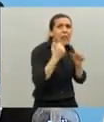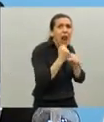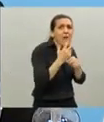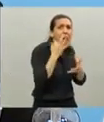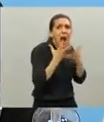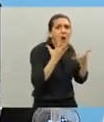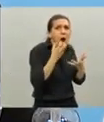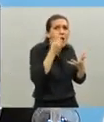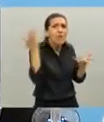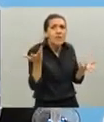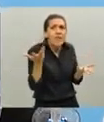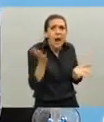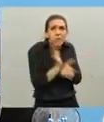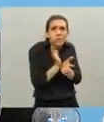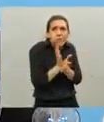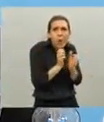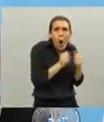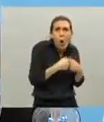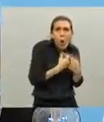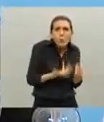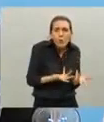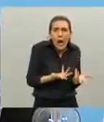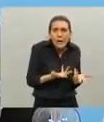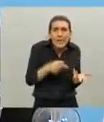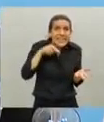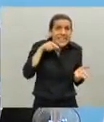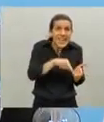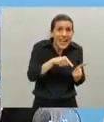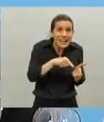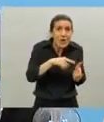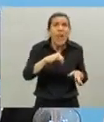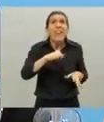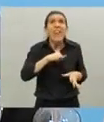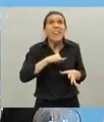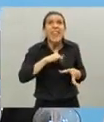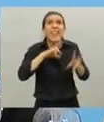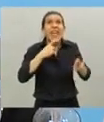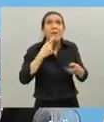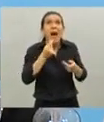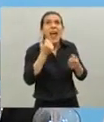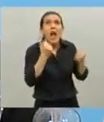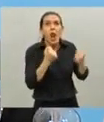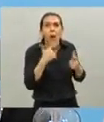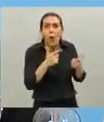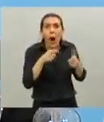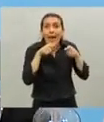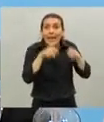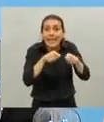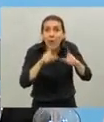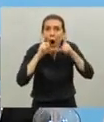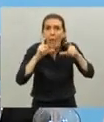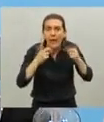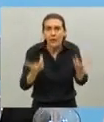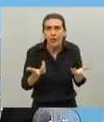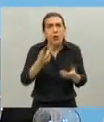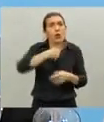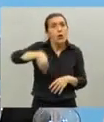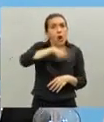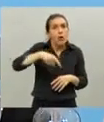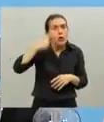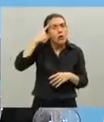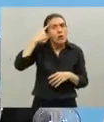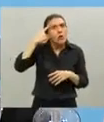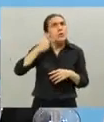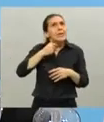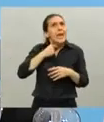debe llamarnos la atención eso debe prender nuestras luces amarillas nosotros estamos tratando de